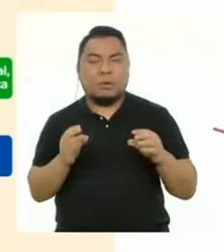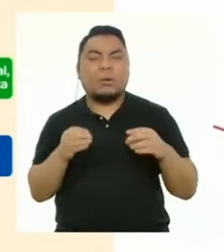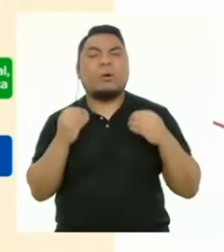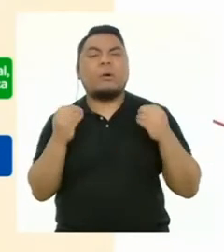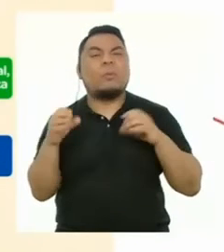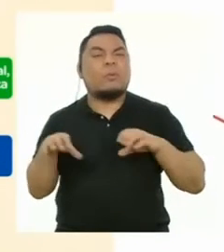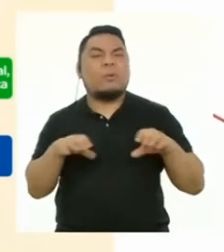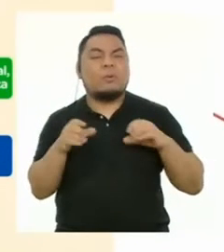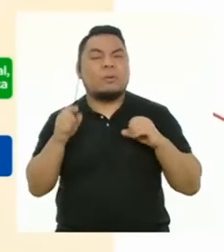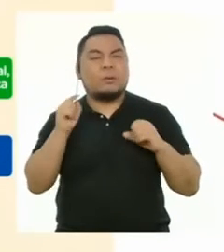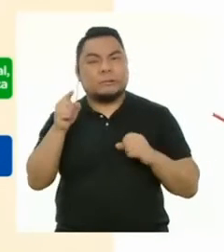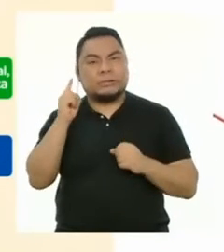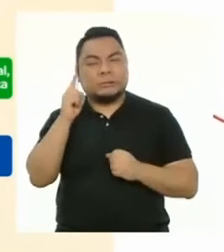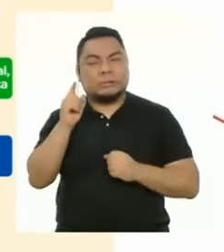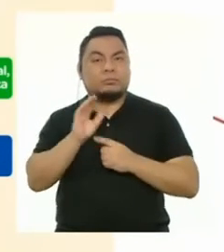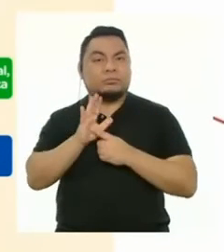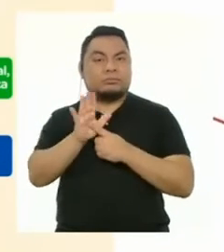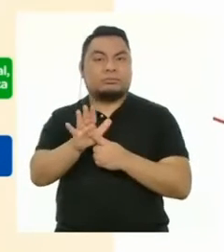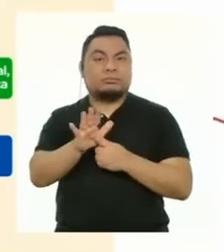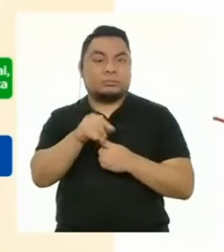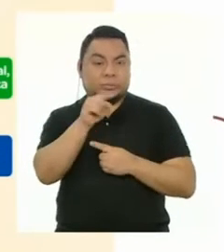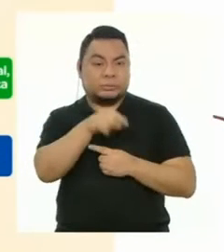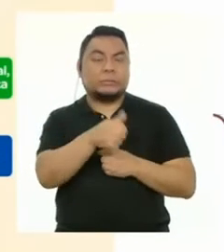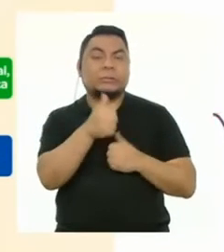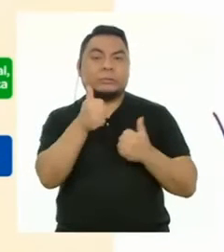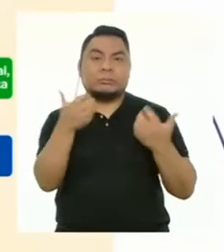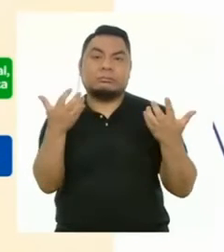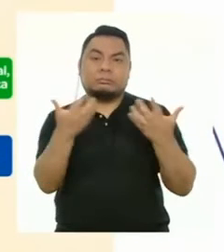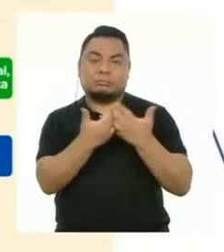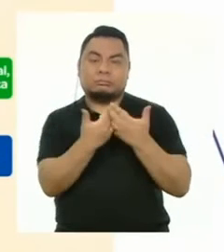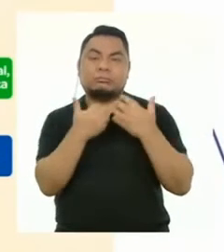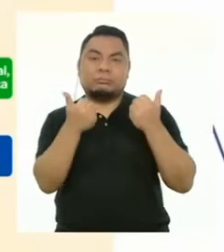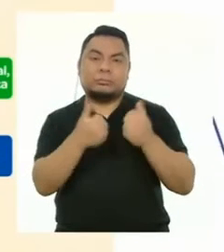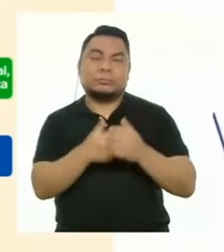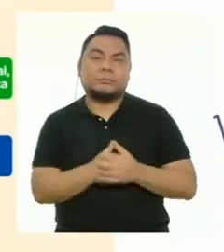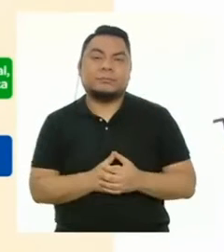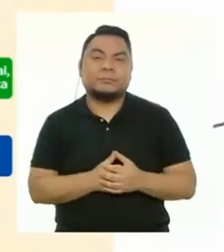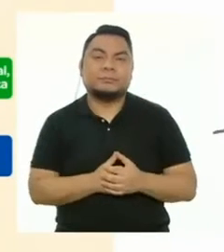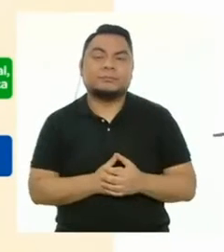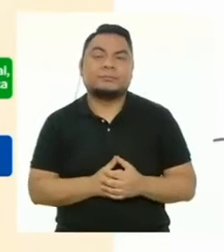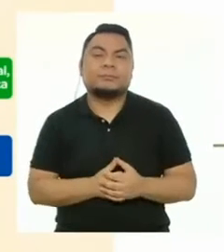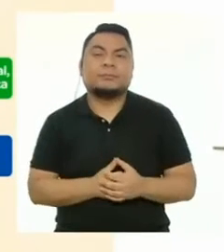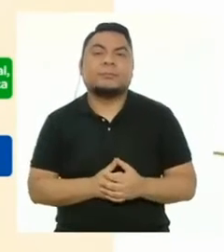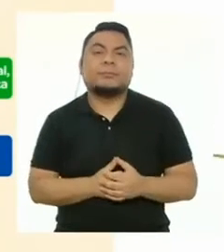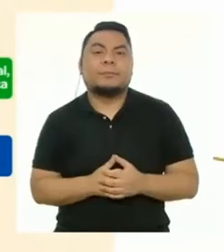en qué medida los productos presentados cumplen con los criterios establecidos.